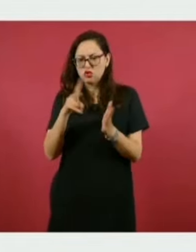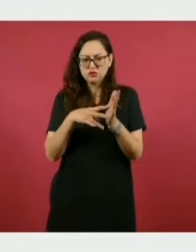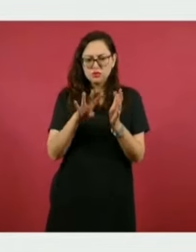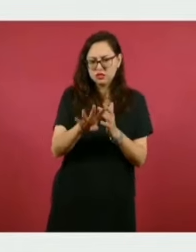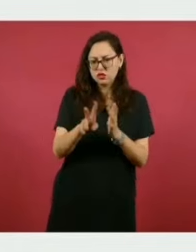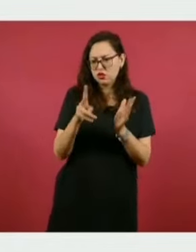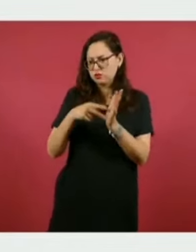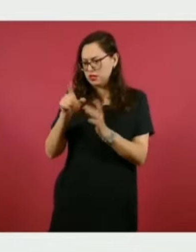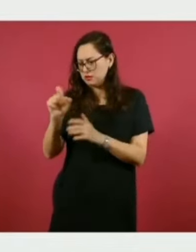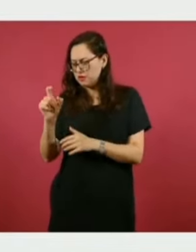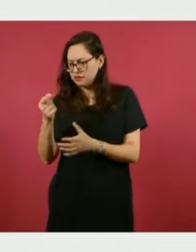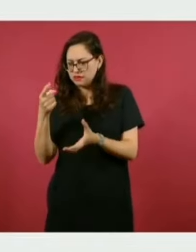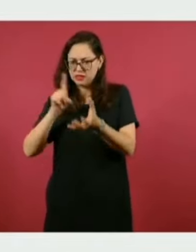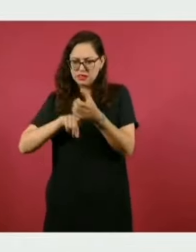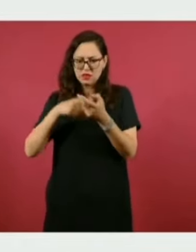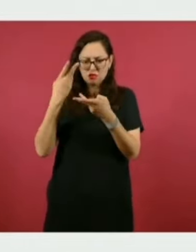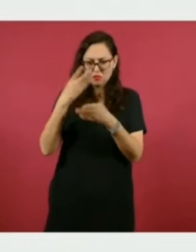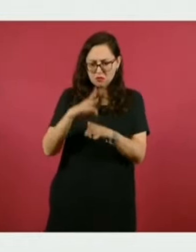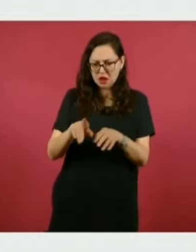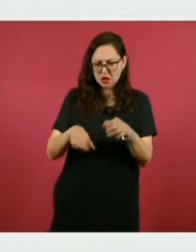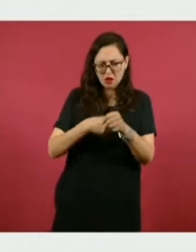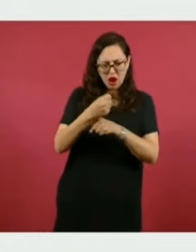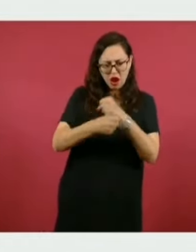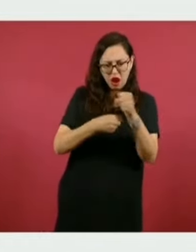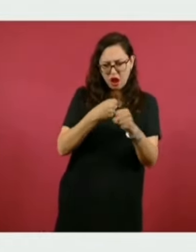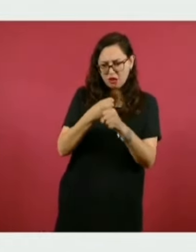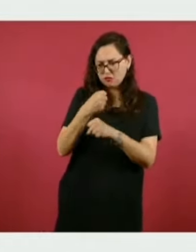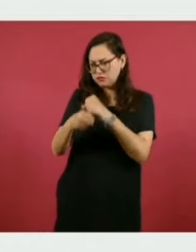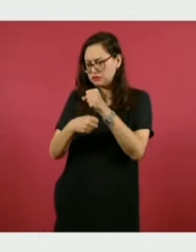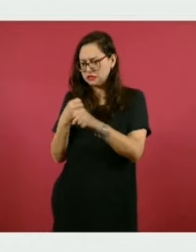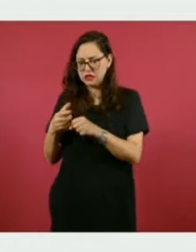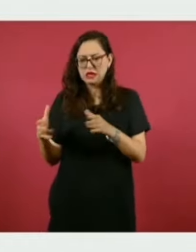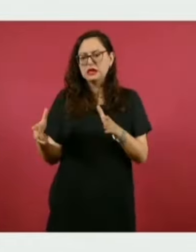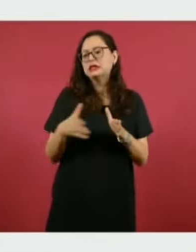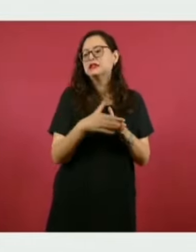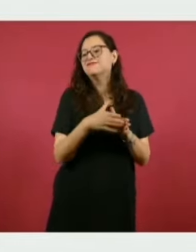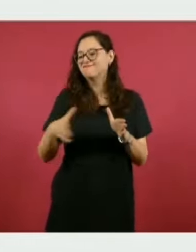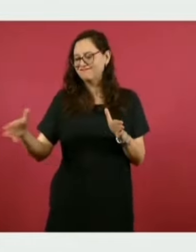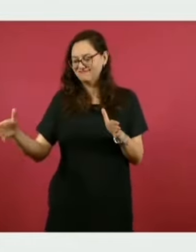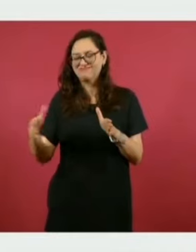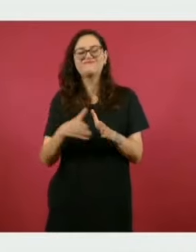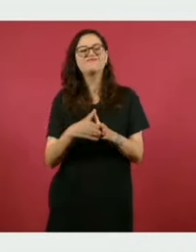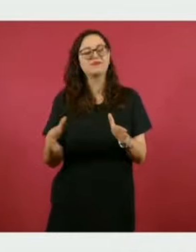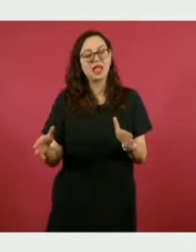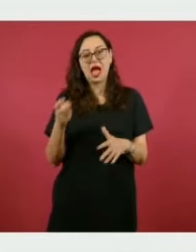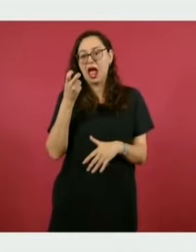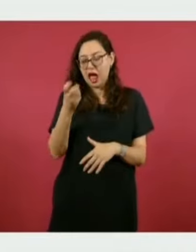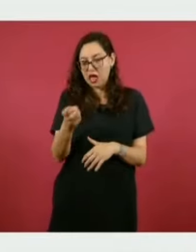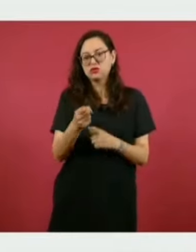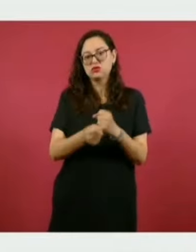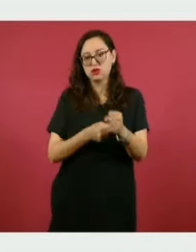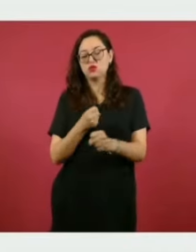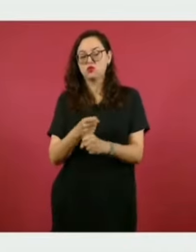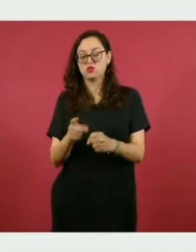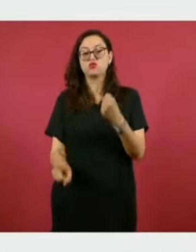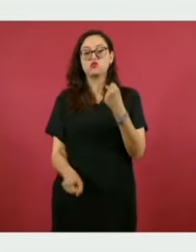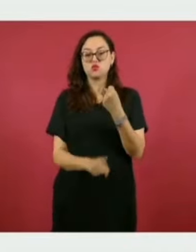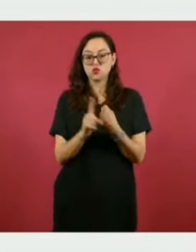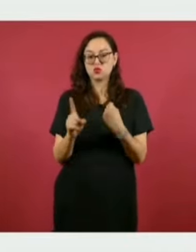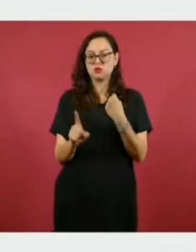2020, que fueron los años en los que se dio la crisis administrativa, dieron como resultado